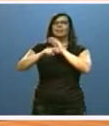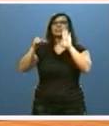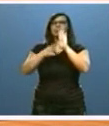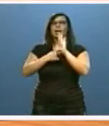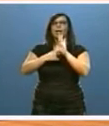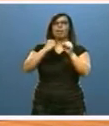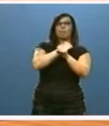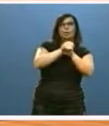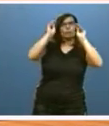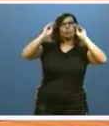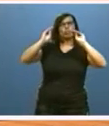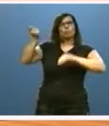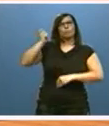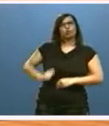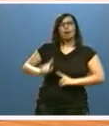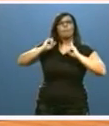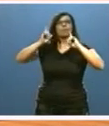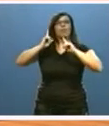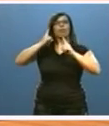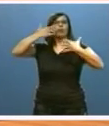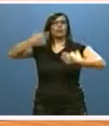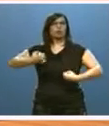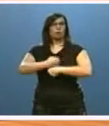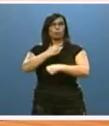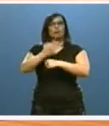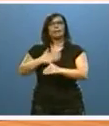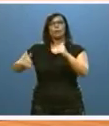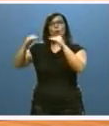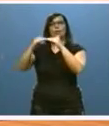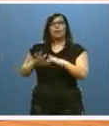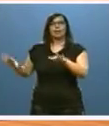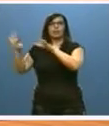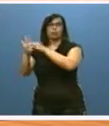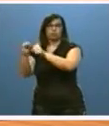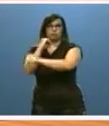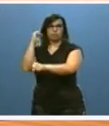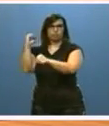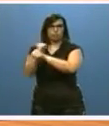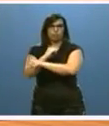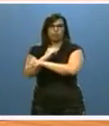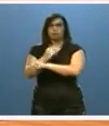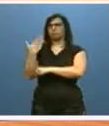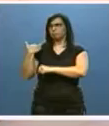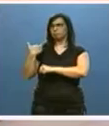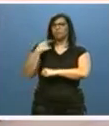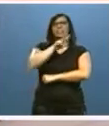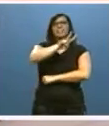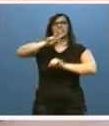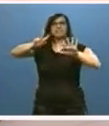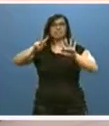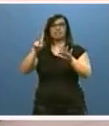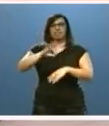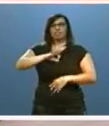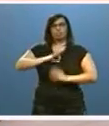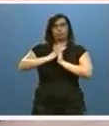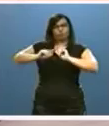Formación Profesional, Prevención de Riesgos Laborales e Igualdad y Conciliación en el Trabajo, firmada el pasado 27 de enero y